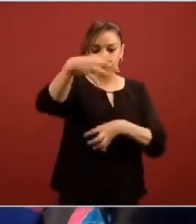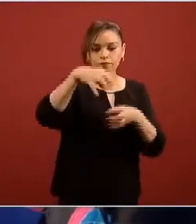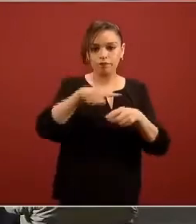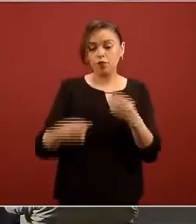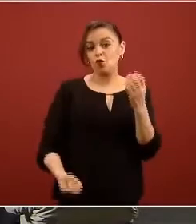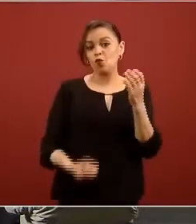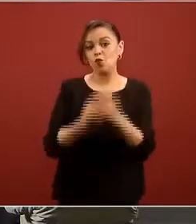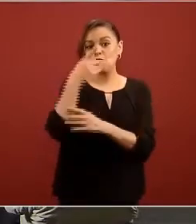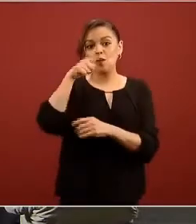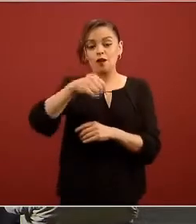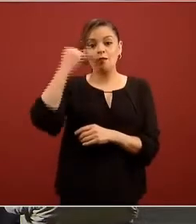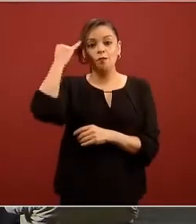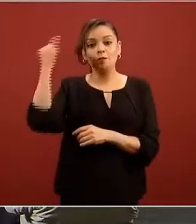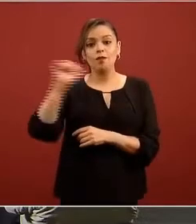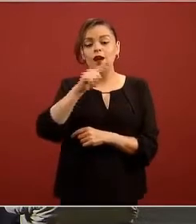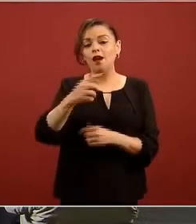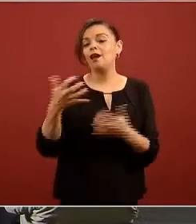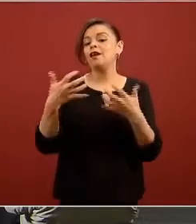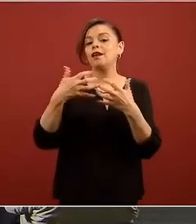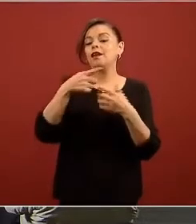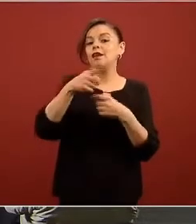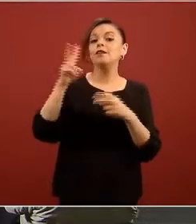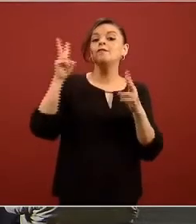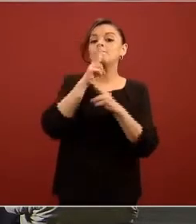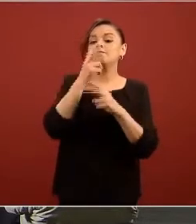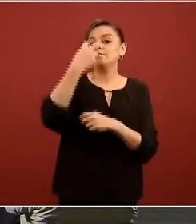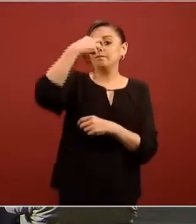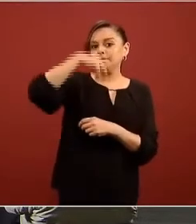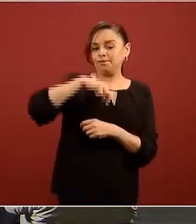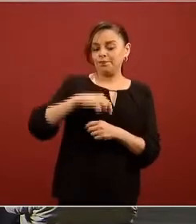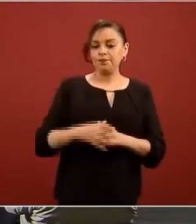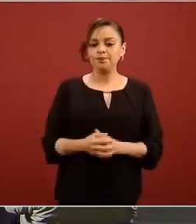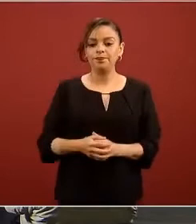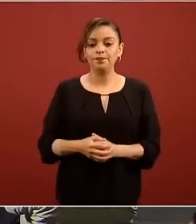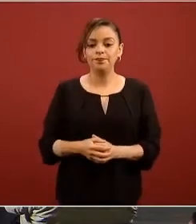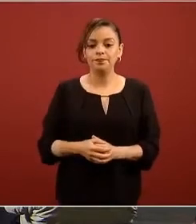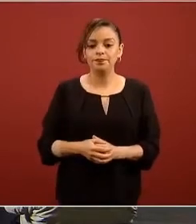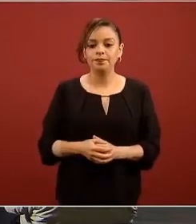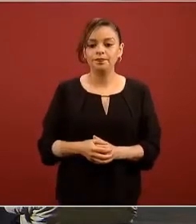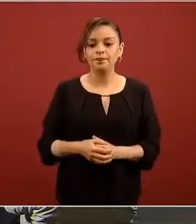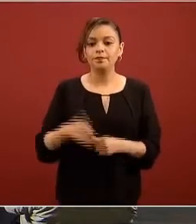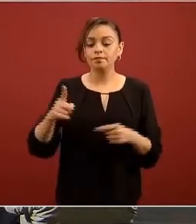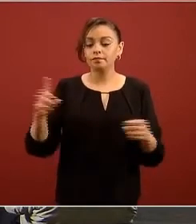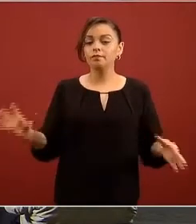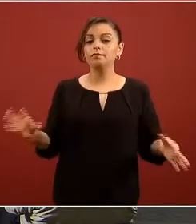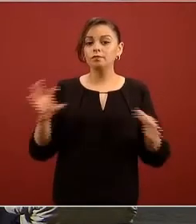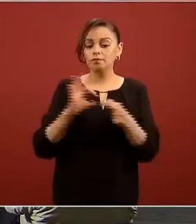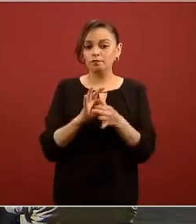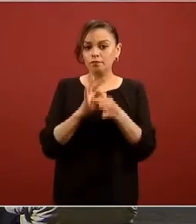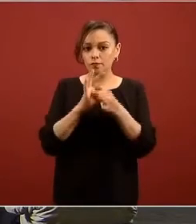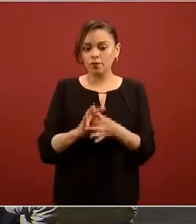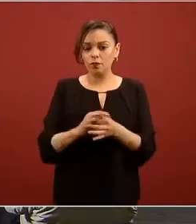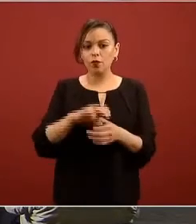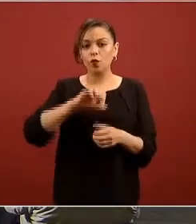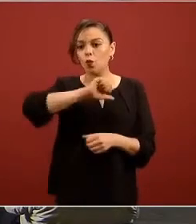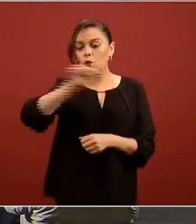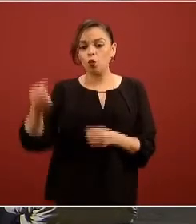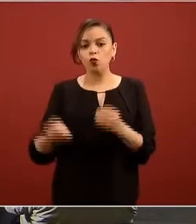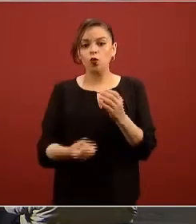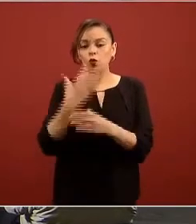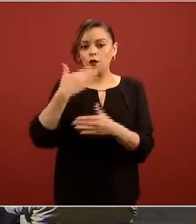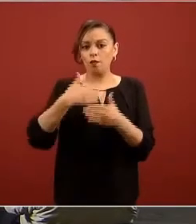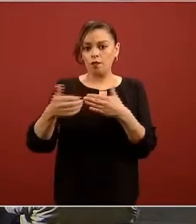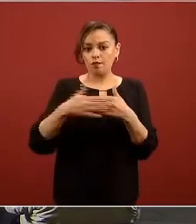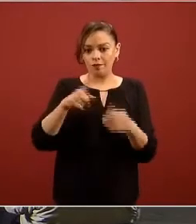y esta empresa TIDETEC con la cual también establecemos una colaboración para el segundo modelo porque